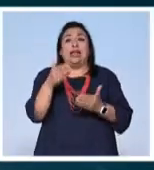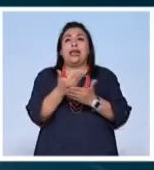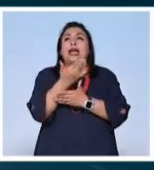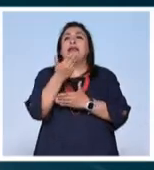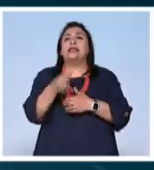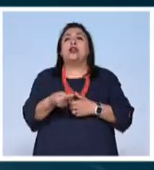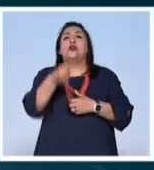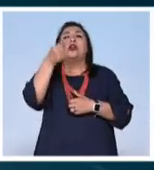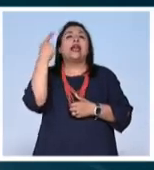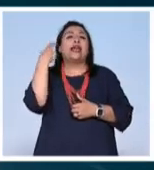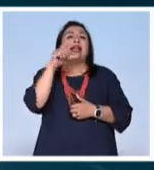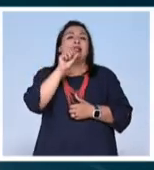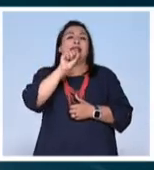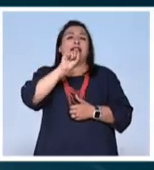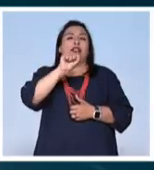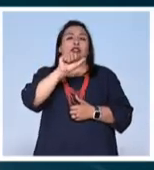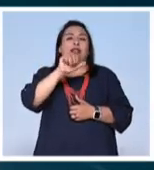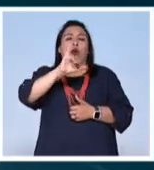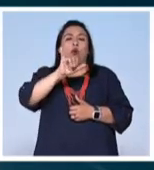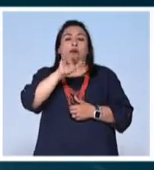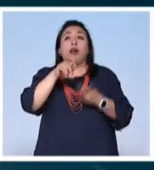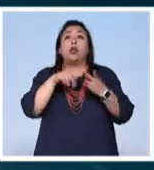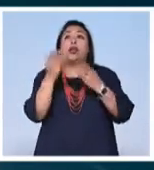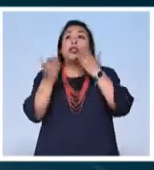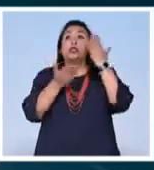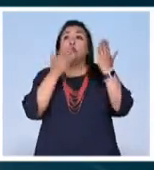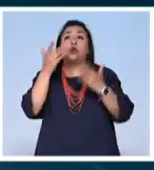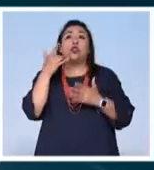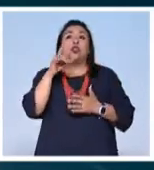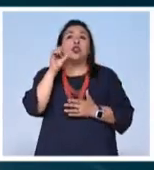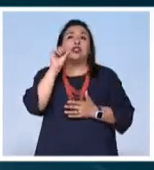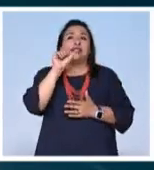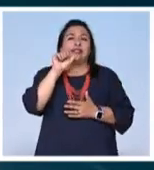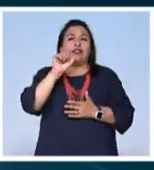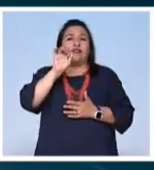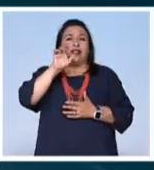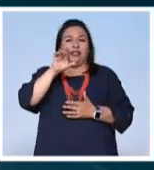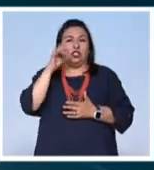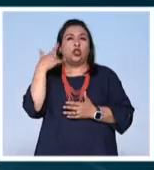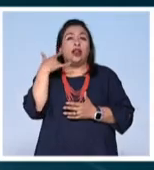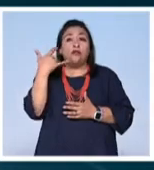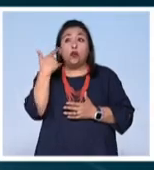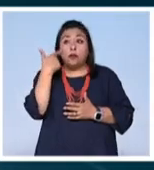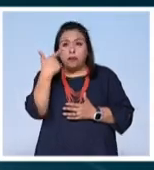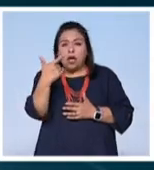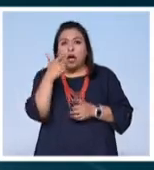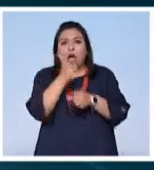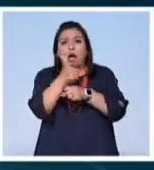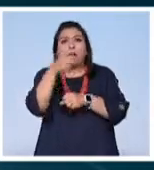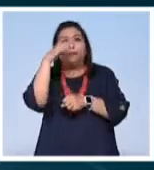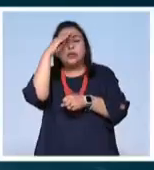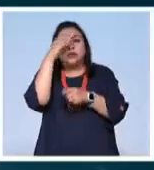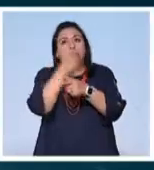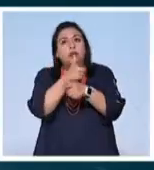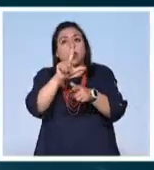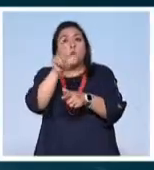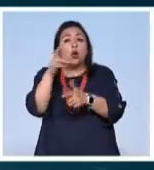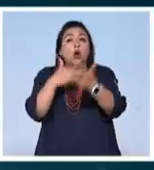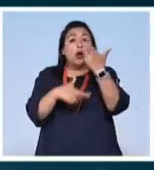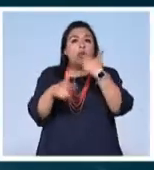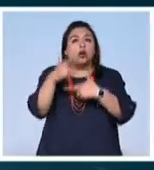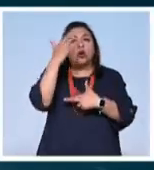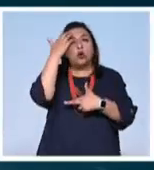Juan del Río, en Querétaro. Logró estudiar en San Francisco, California, en donde descubrió los pensamientos liberales y a su regreso